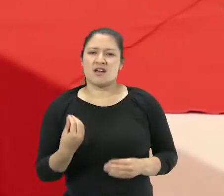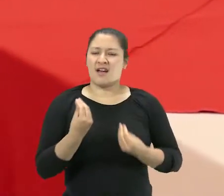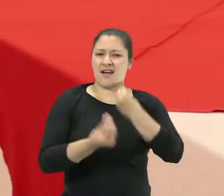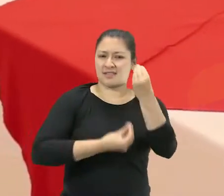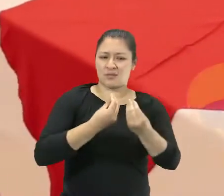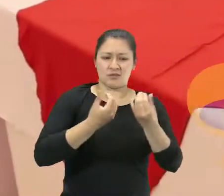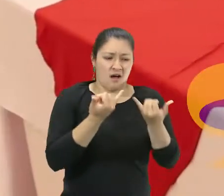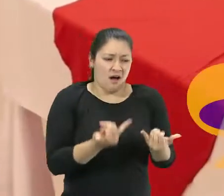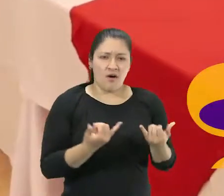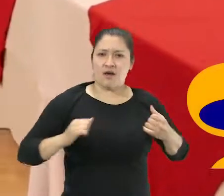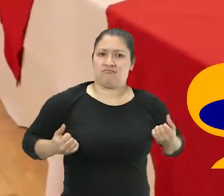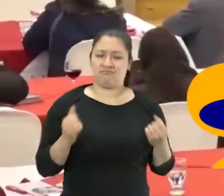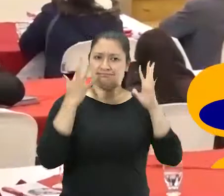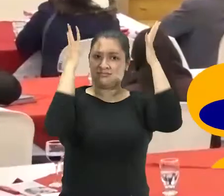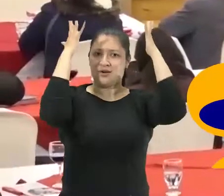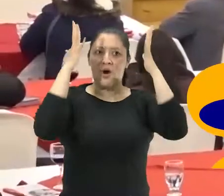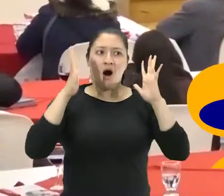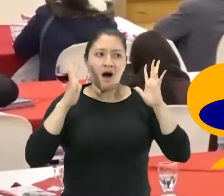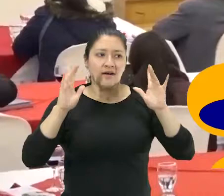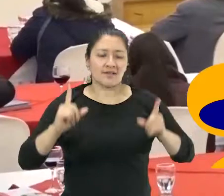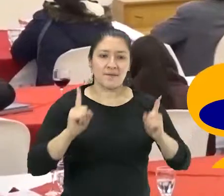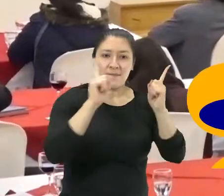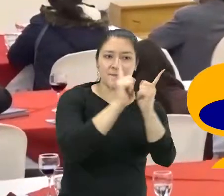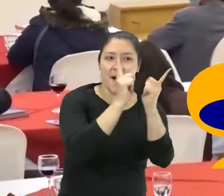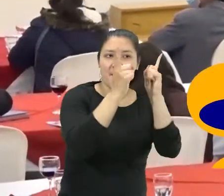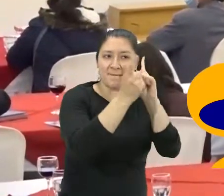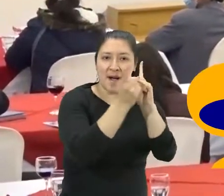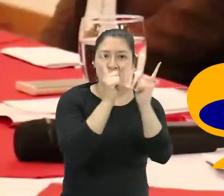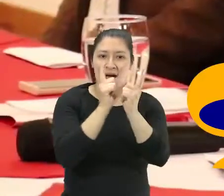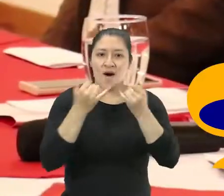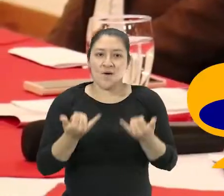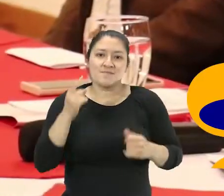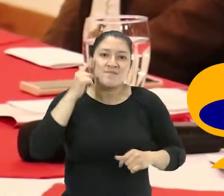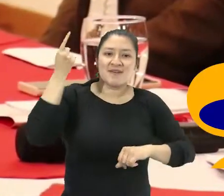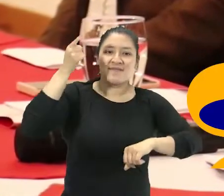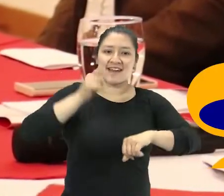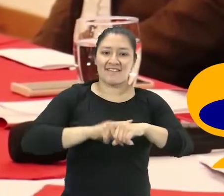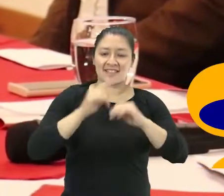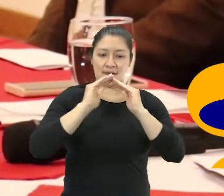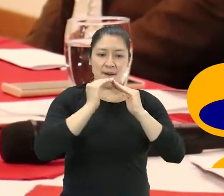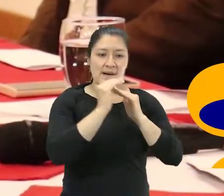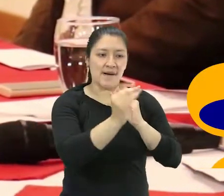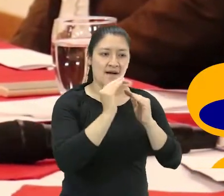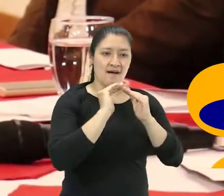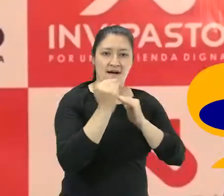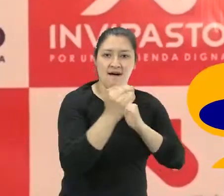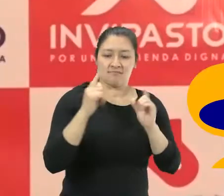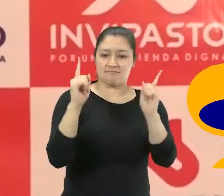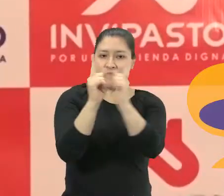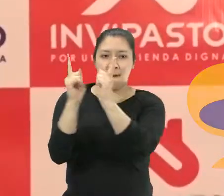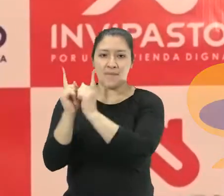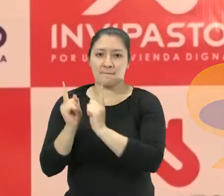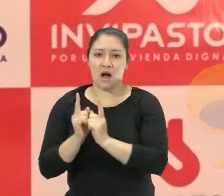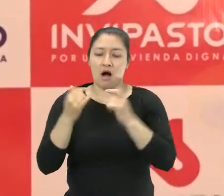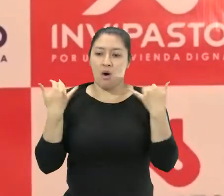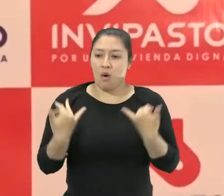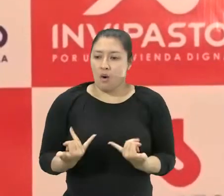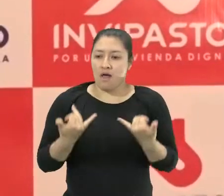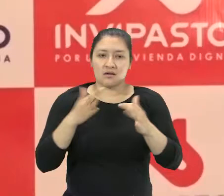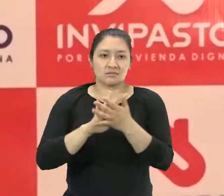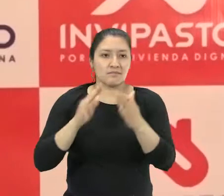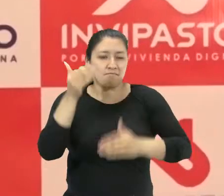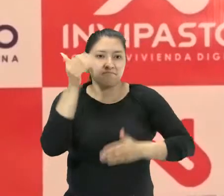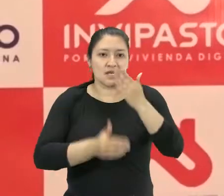haciendo una celebración primero por podernos encontrar por primera vez con las asociaciones de vivienda que hacen una parte muy